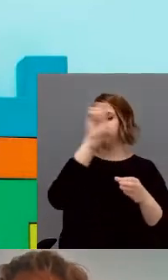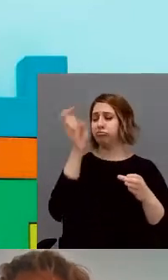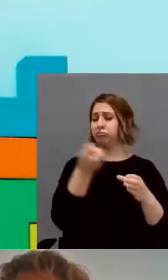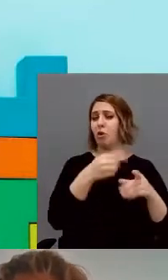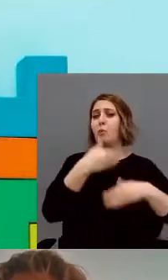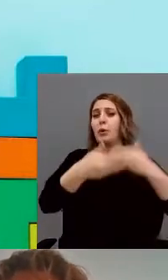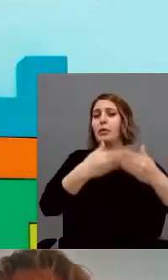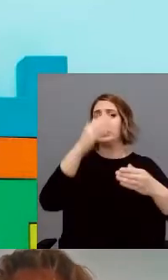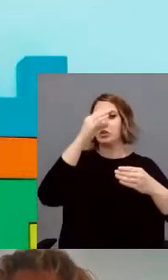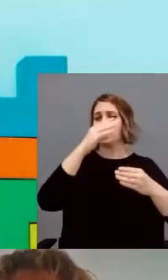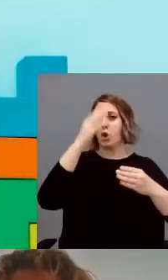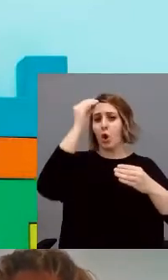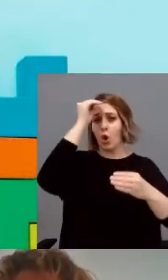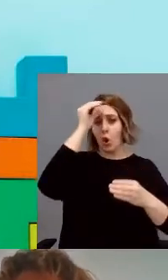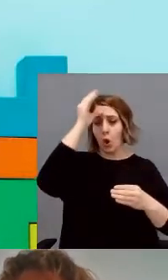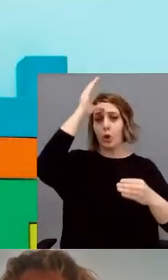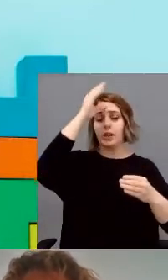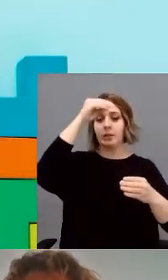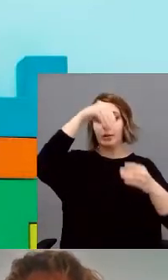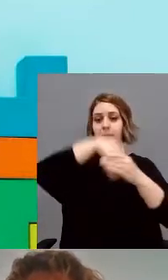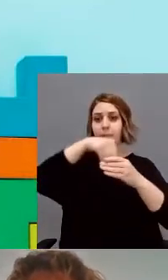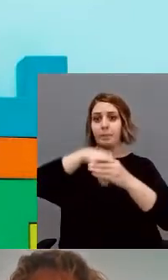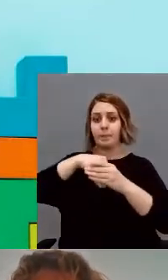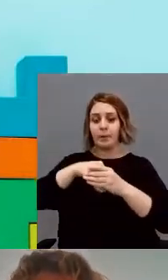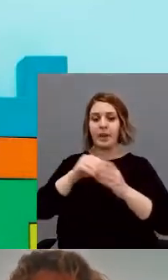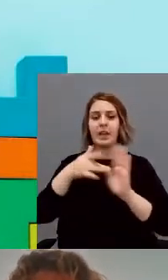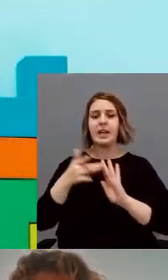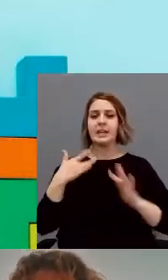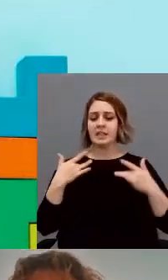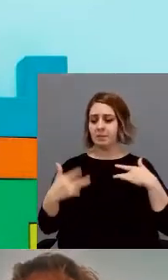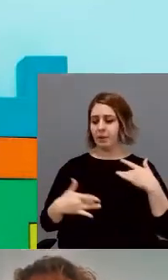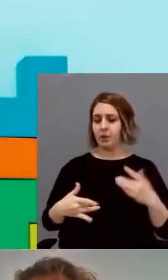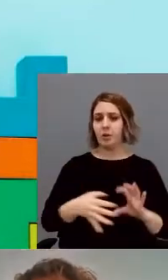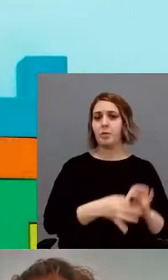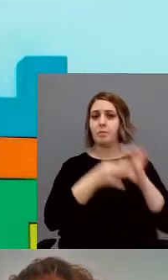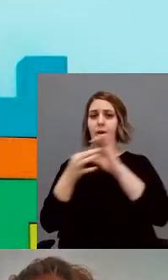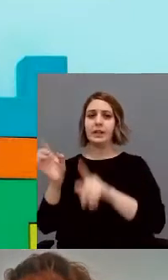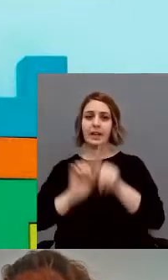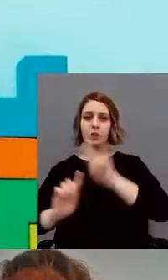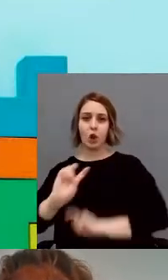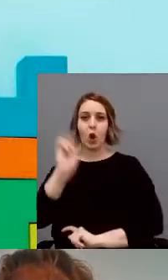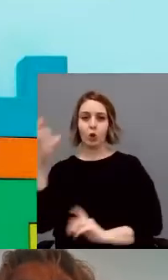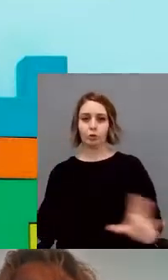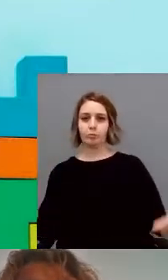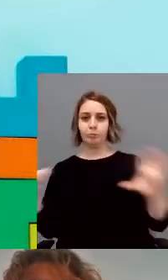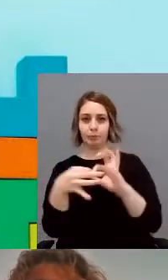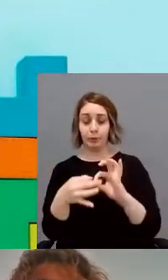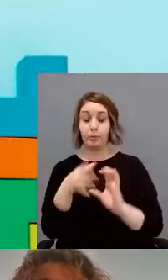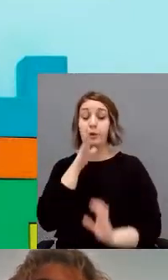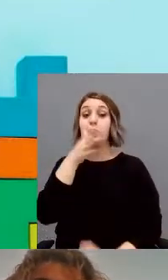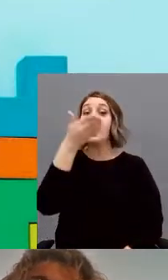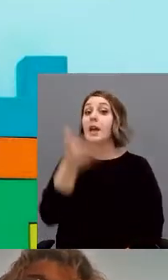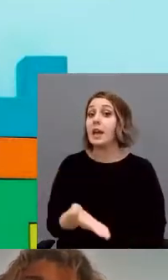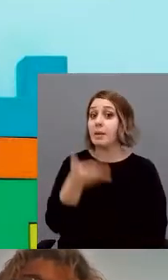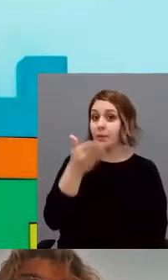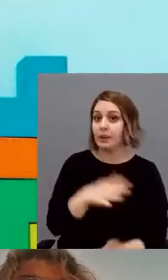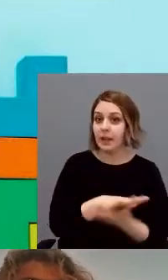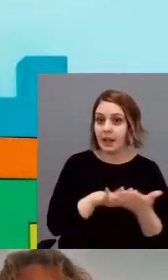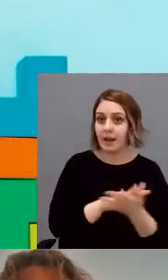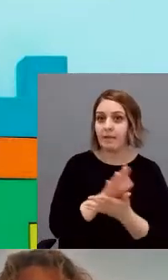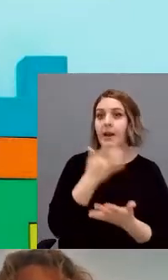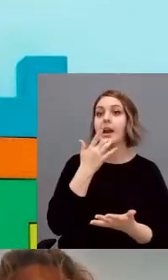que mayoritariamente manifiesta concurrencias sintomatológicas con otro trastorno. Aquí es importante destacar que hablamos de